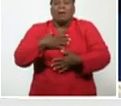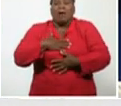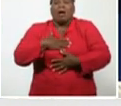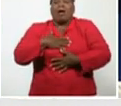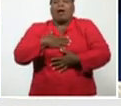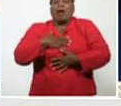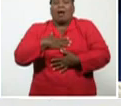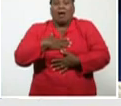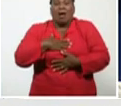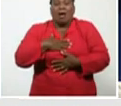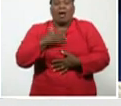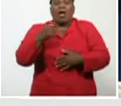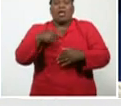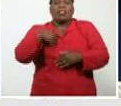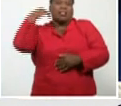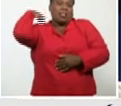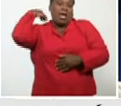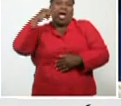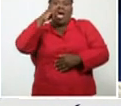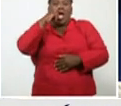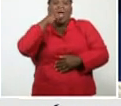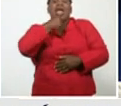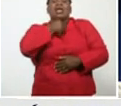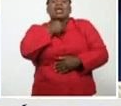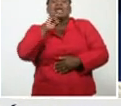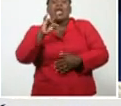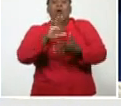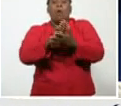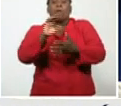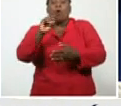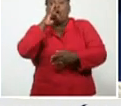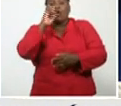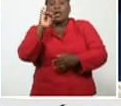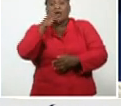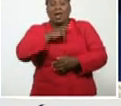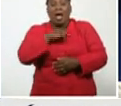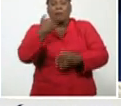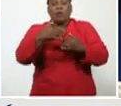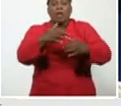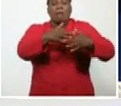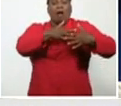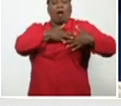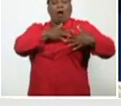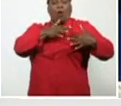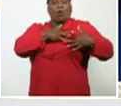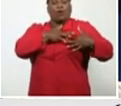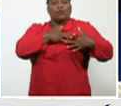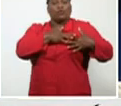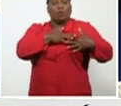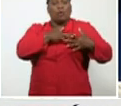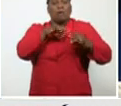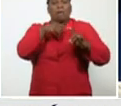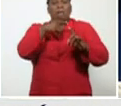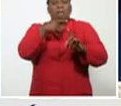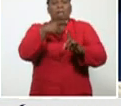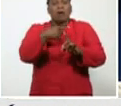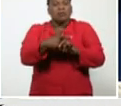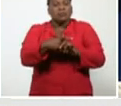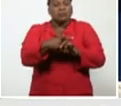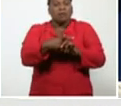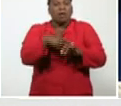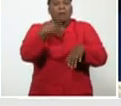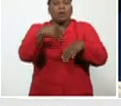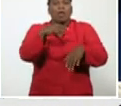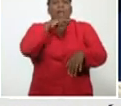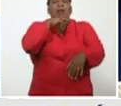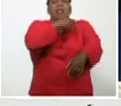una, una neumonía, síntomas, cardiovasculares, con efectos, el corazón, y en el sistema, sanguíneo.